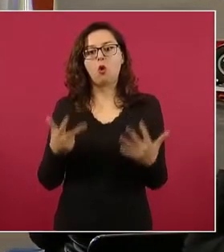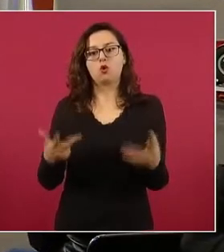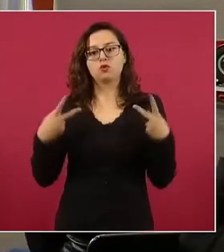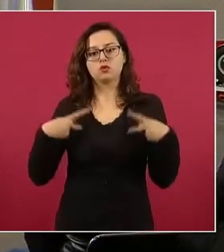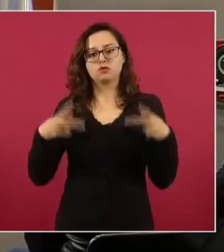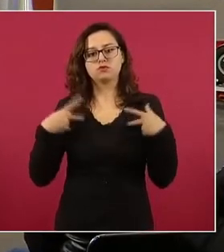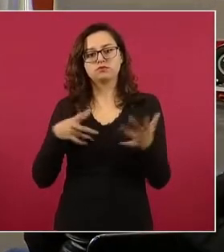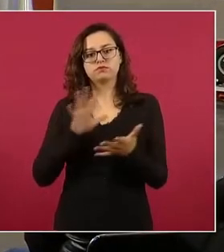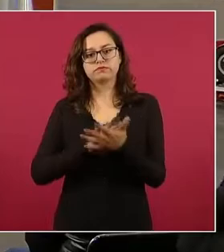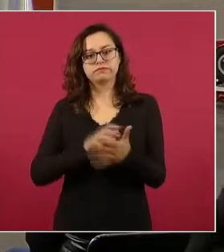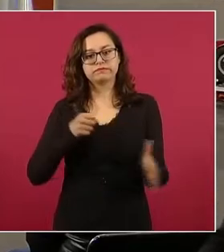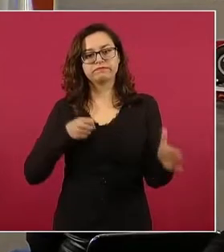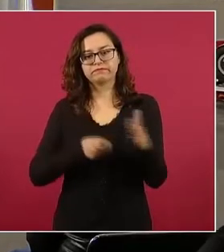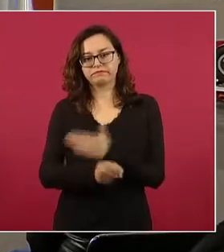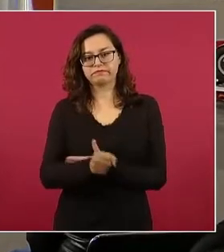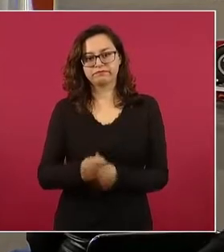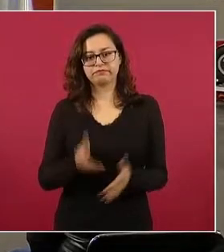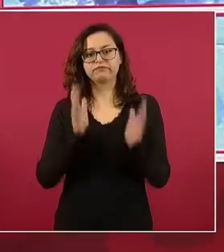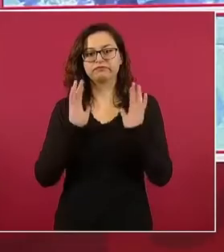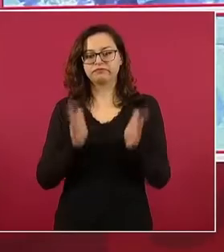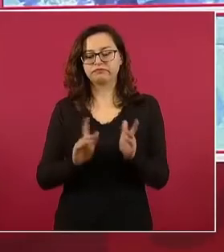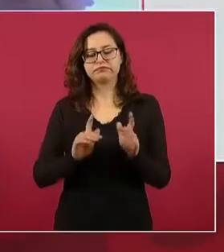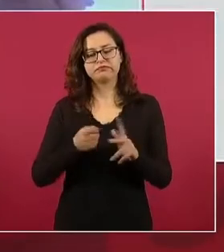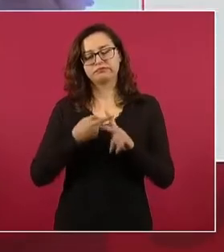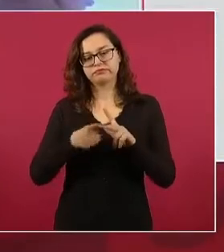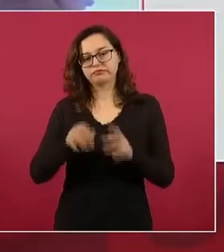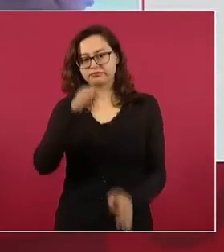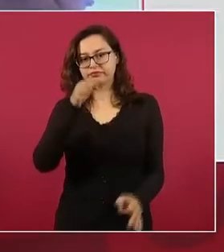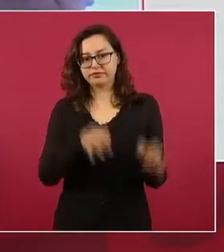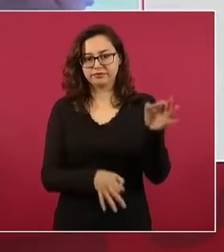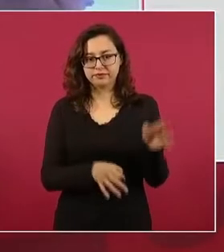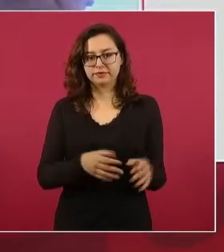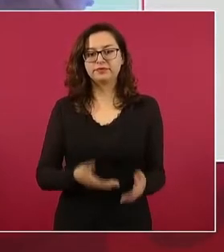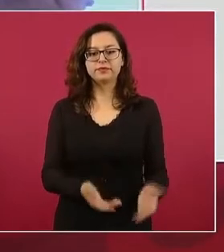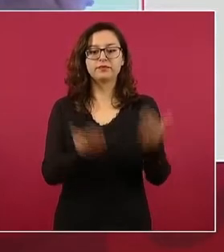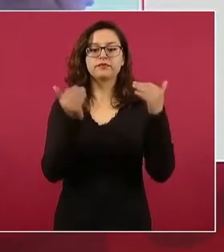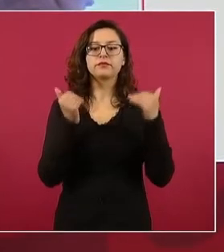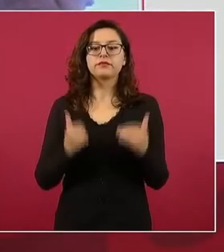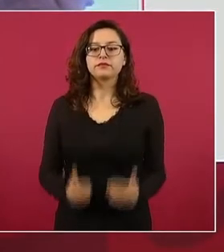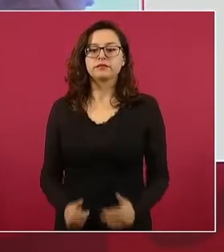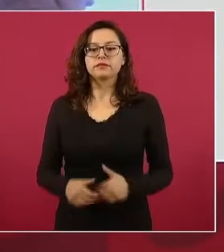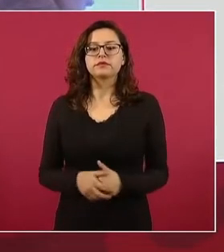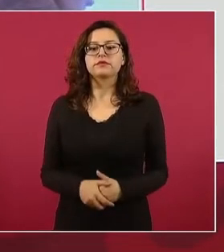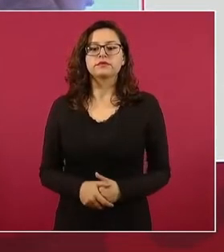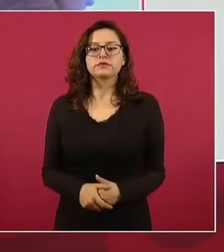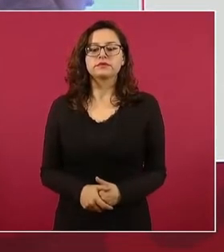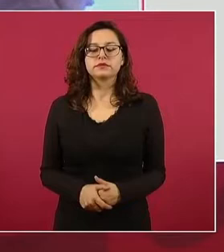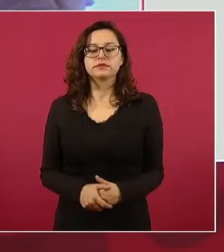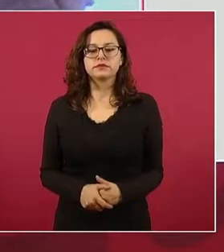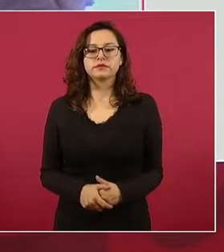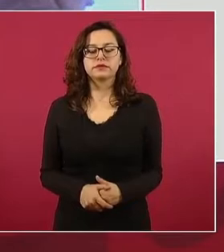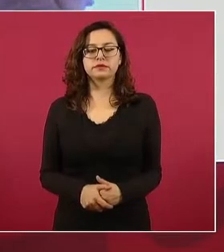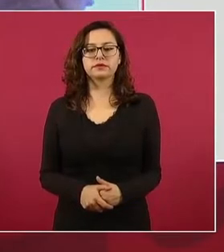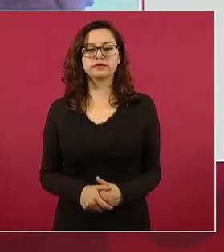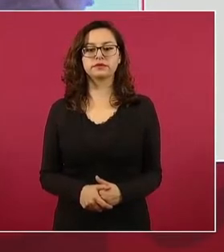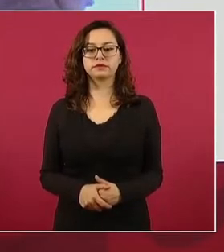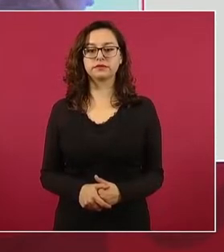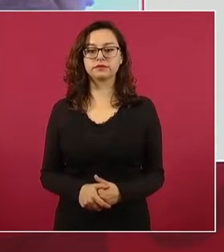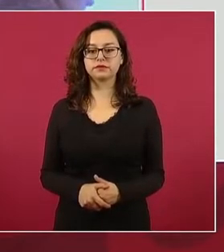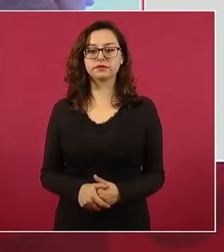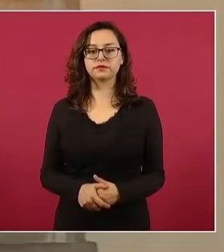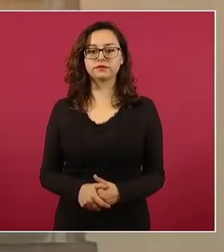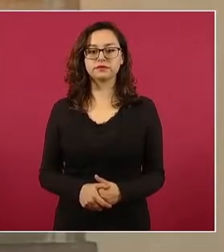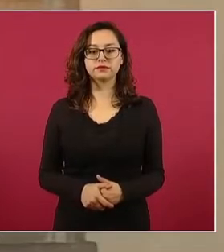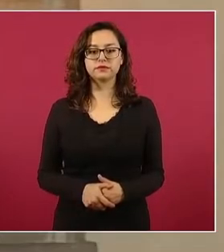a disposición de la Fiscalía General de la República. Siguiente. También informamos que la Fiscalía de la